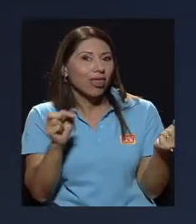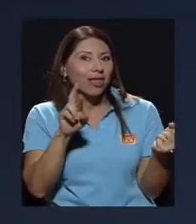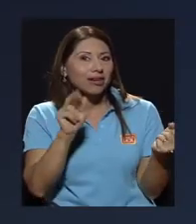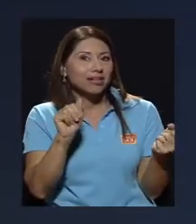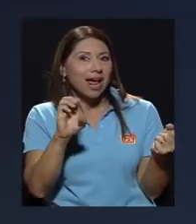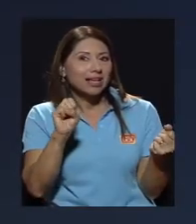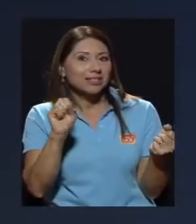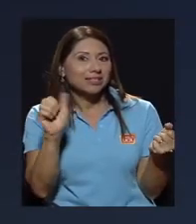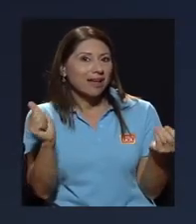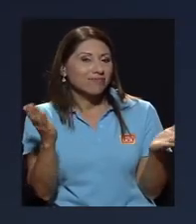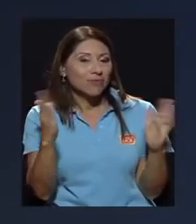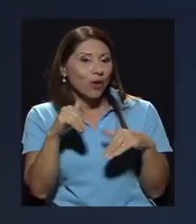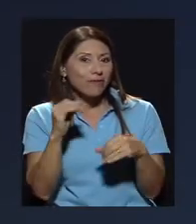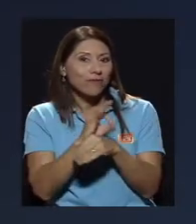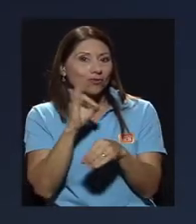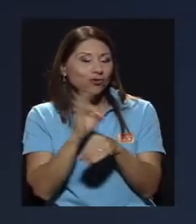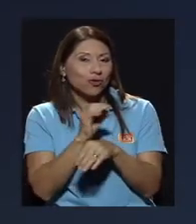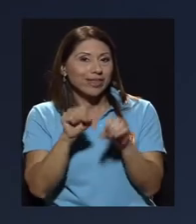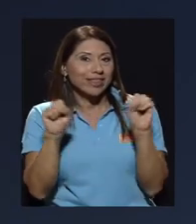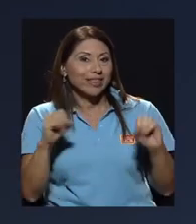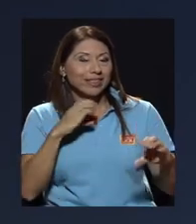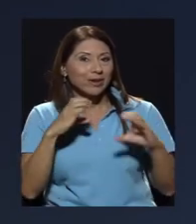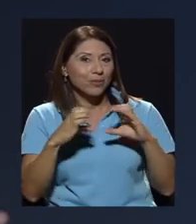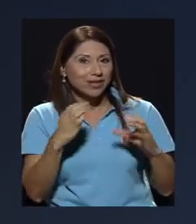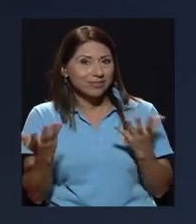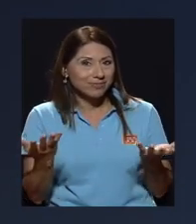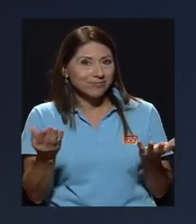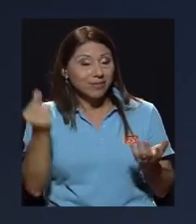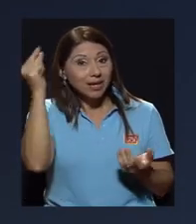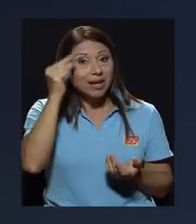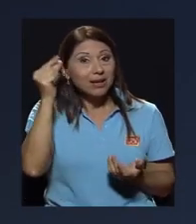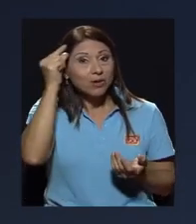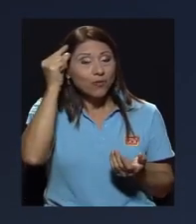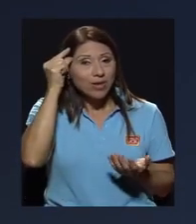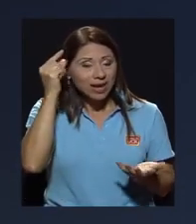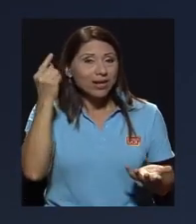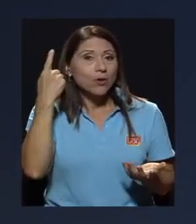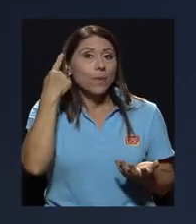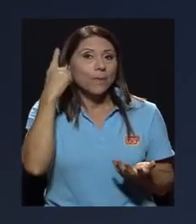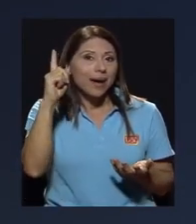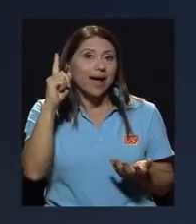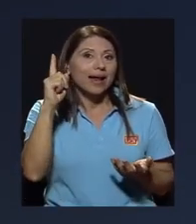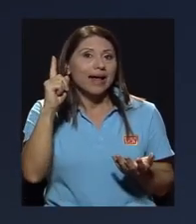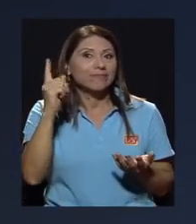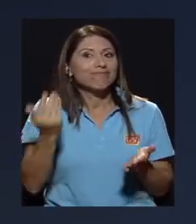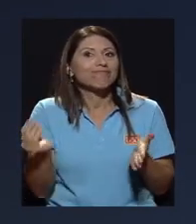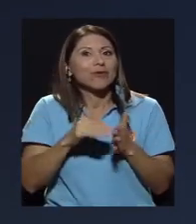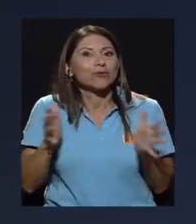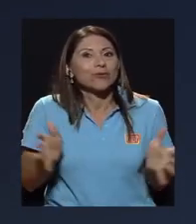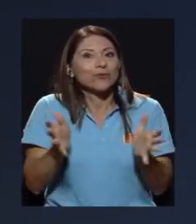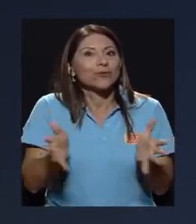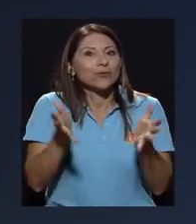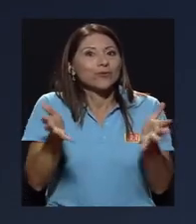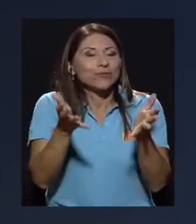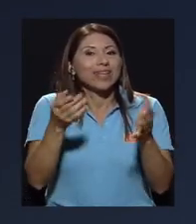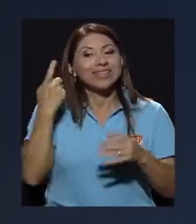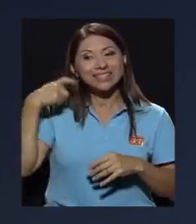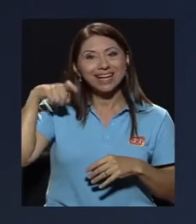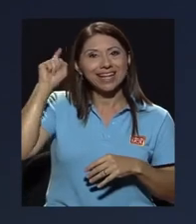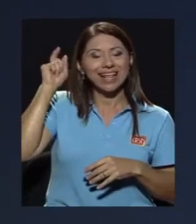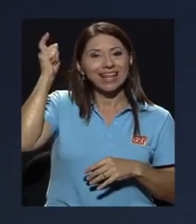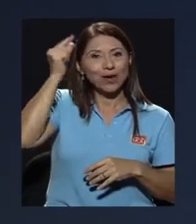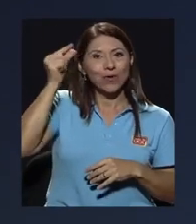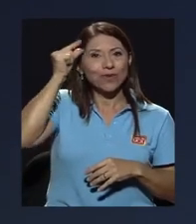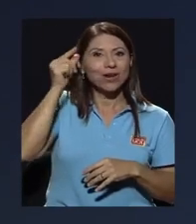desaparece en esa función y de hecho el gobierno para poderle dar un nuevo auge es que le pasa la Secretaría de